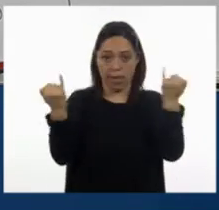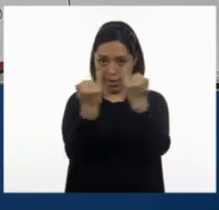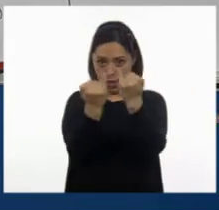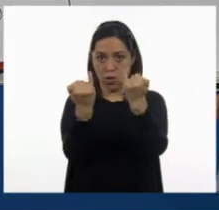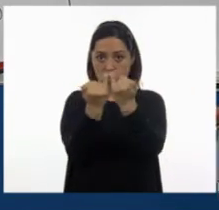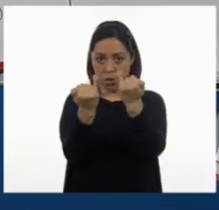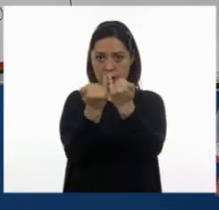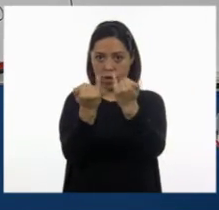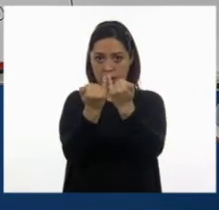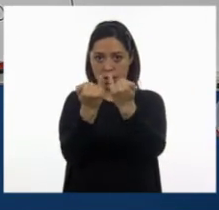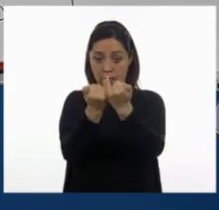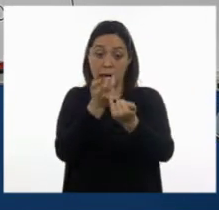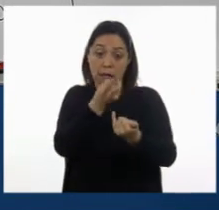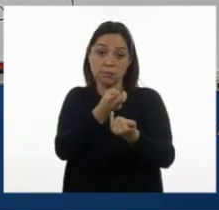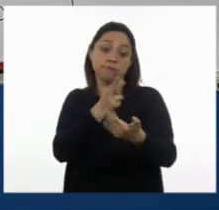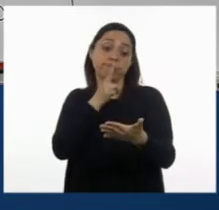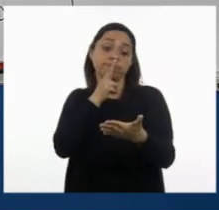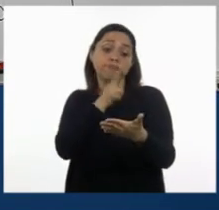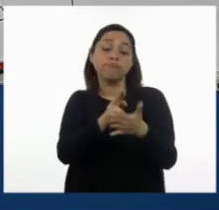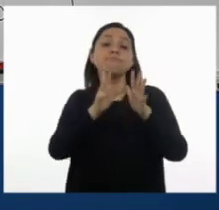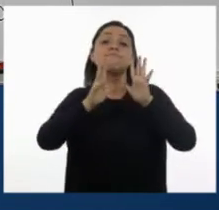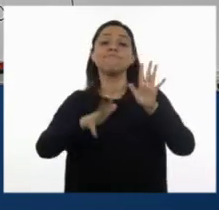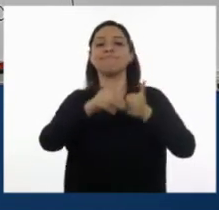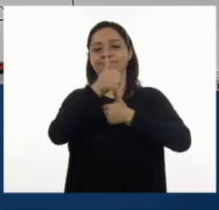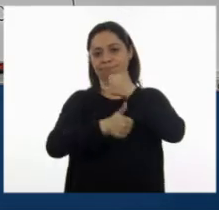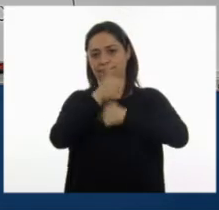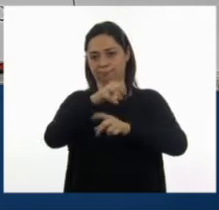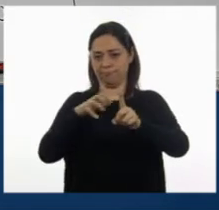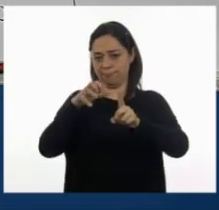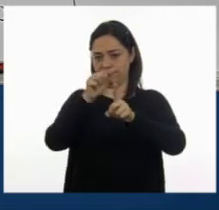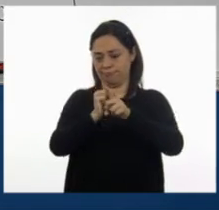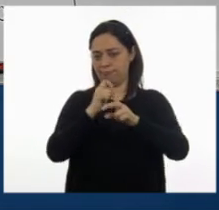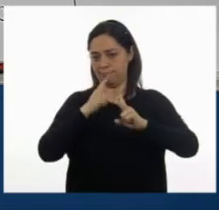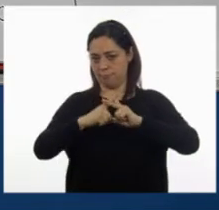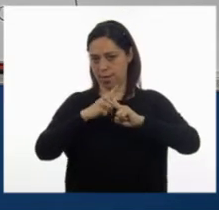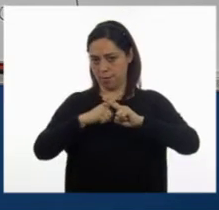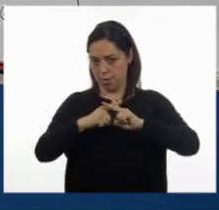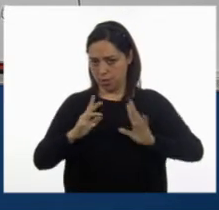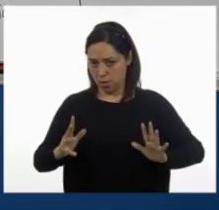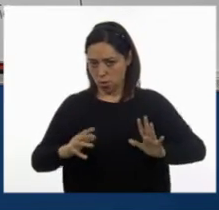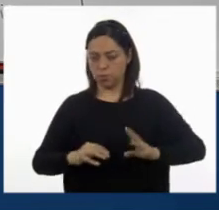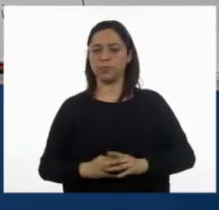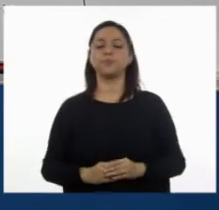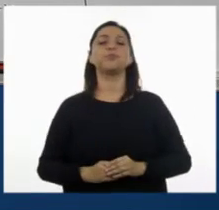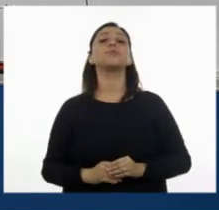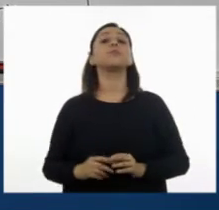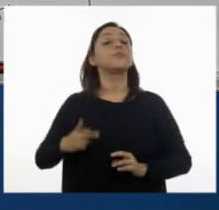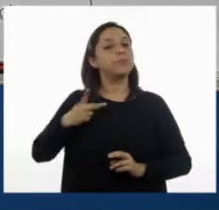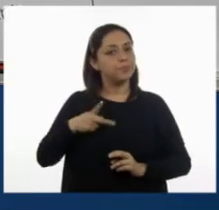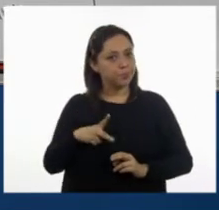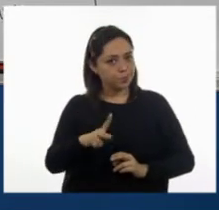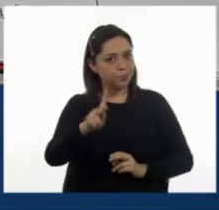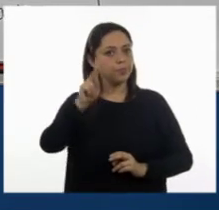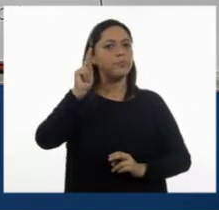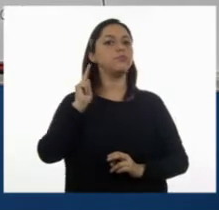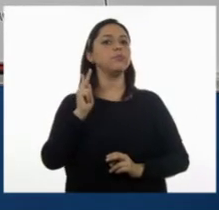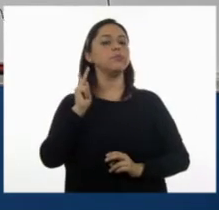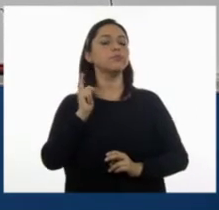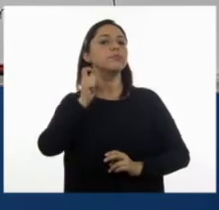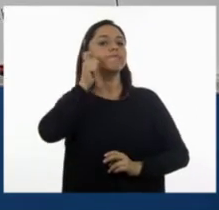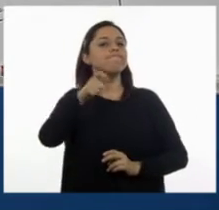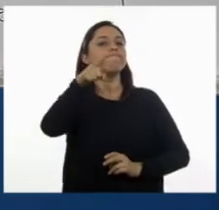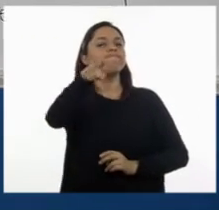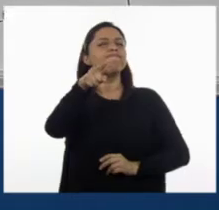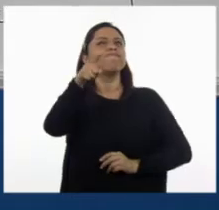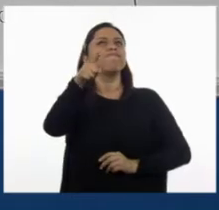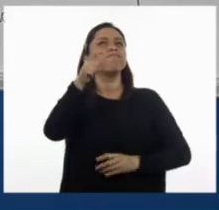Con esto, ya queda resuelto el desafío matemático. Pero, pues primero tendrían que